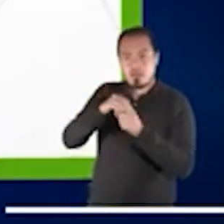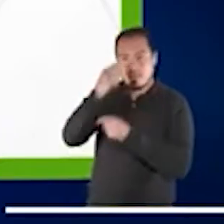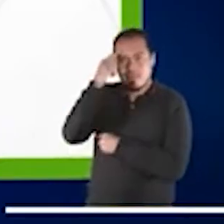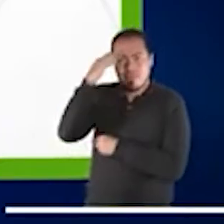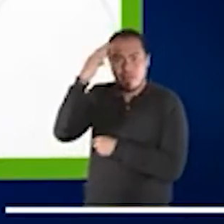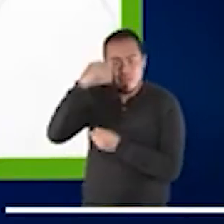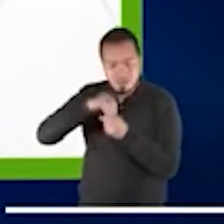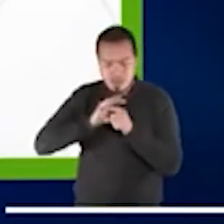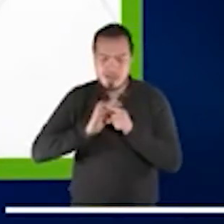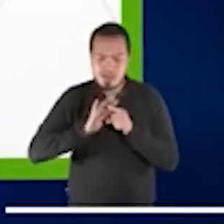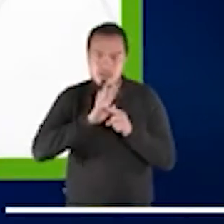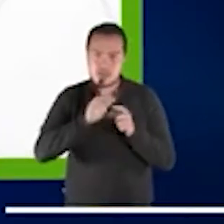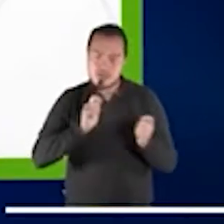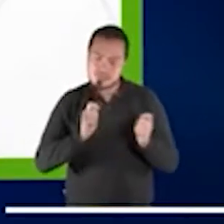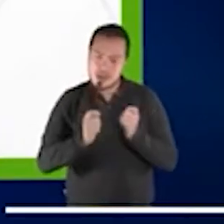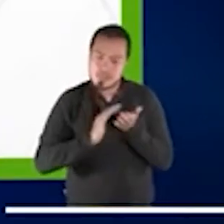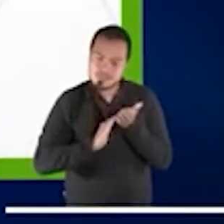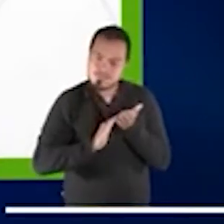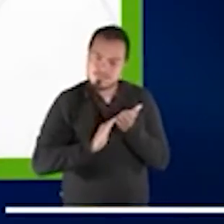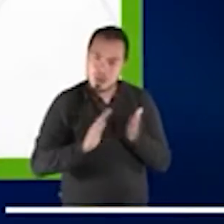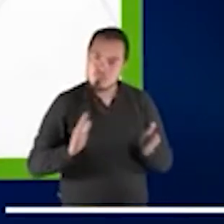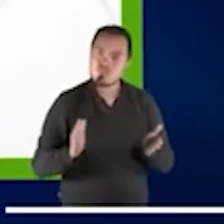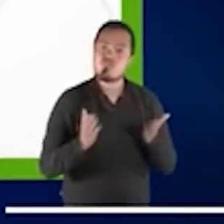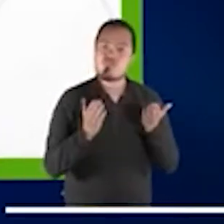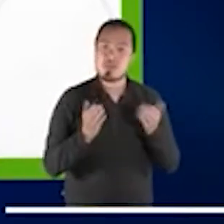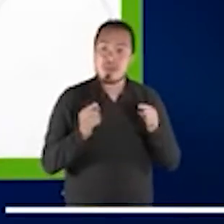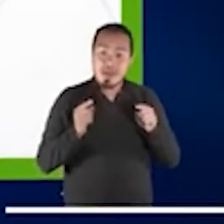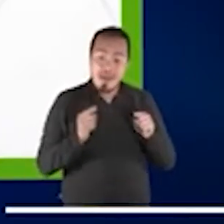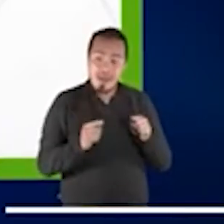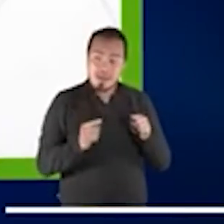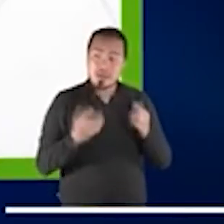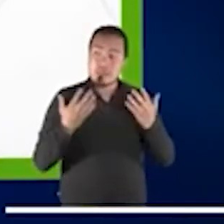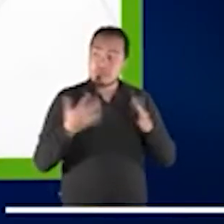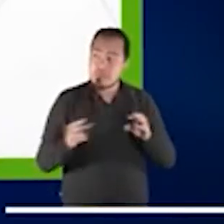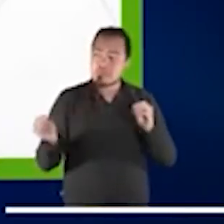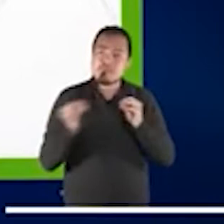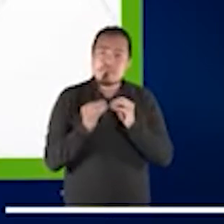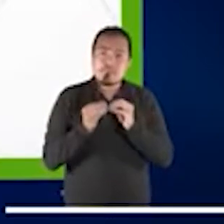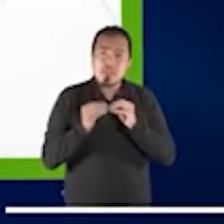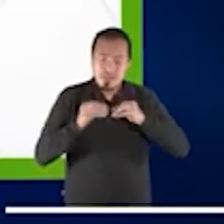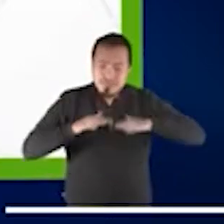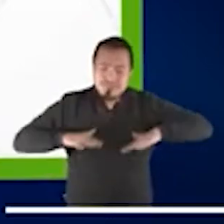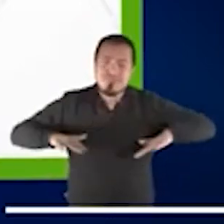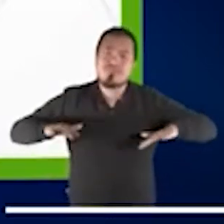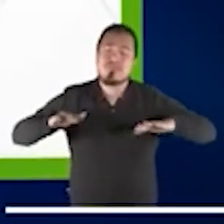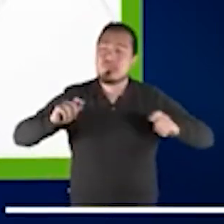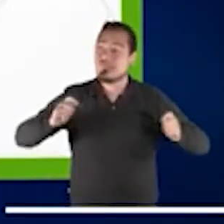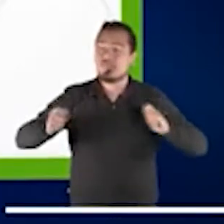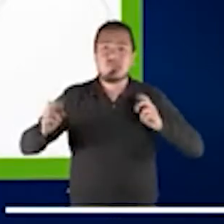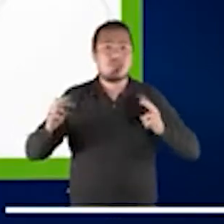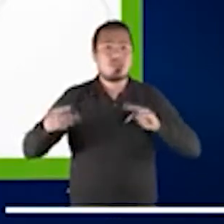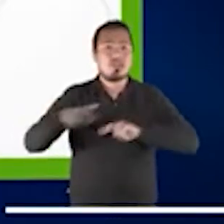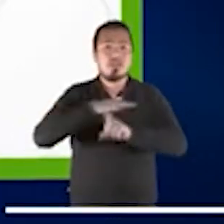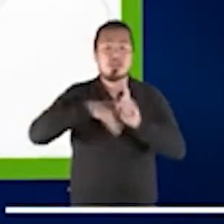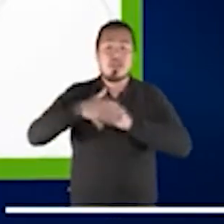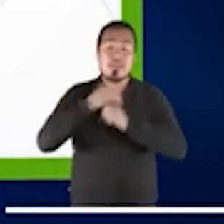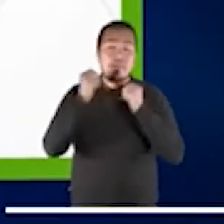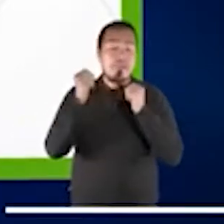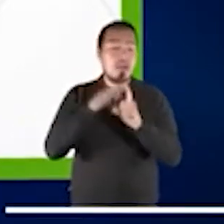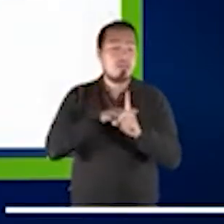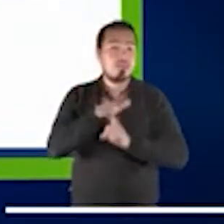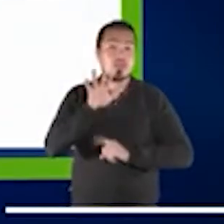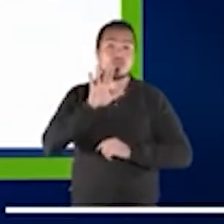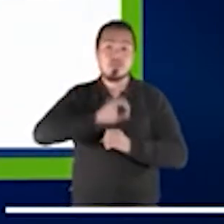y cómo eso se ha podido adaptar en unos tiempos muy adversos, que son los de la pandemia.